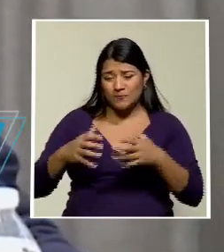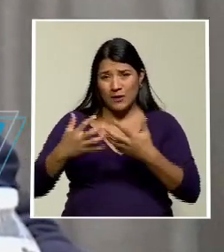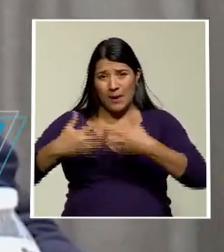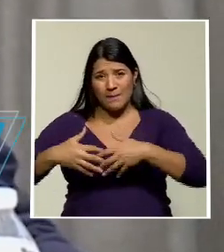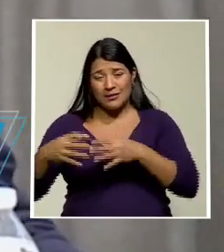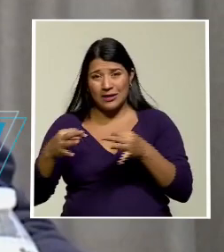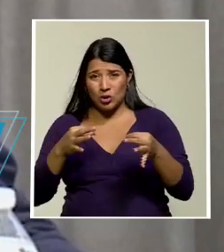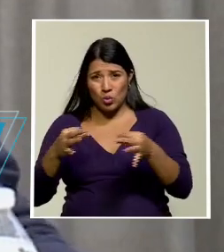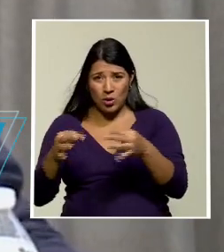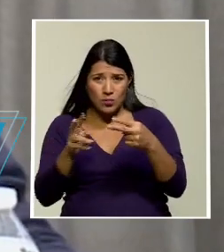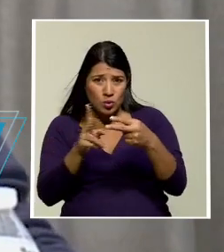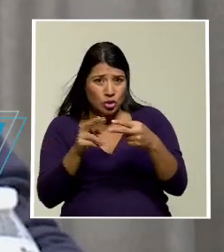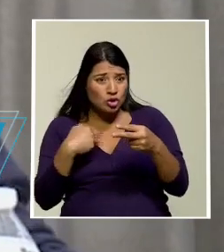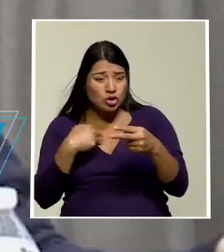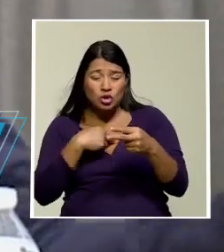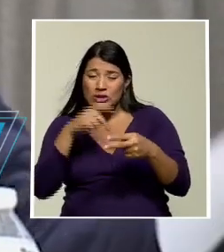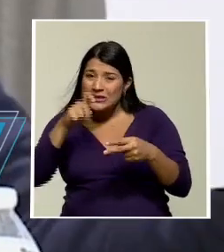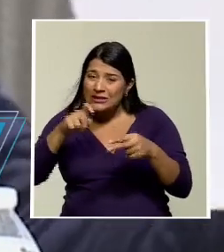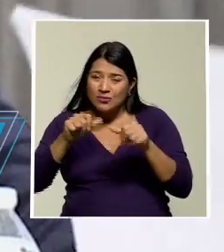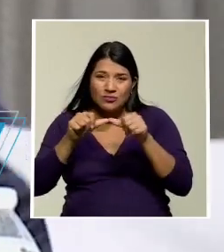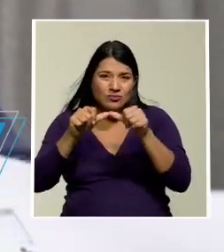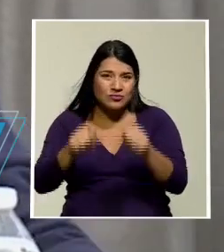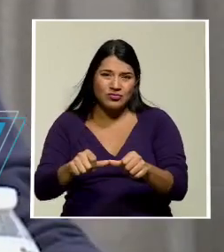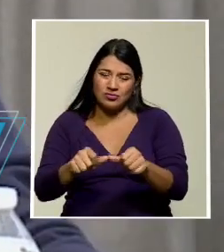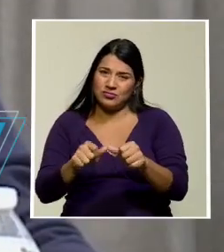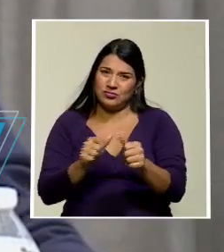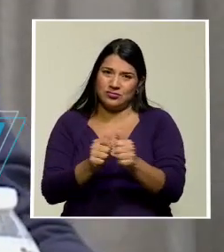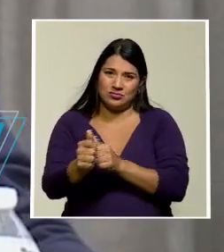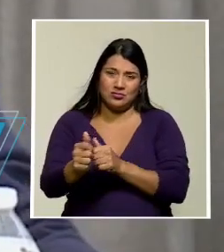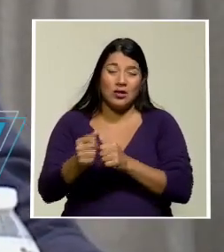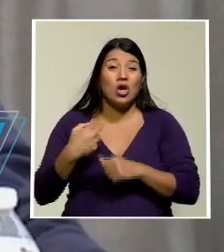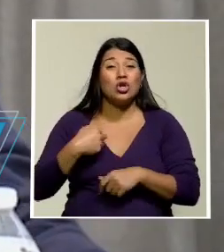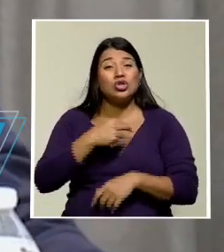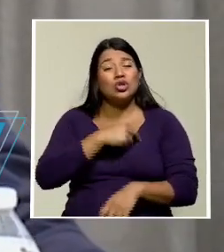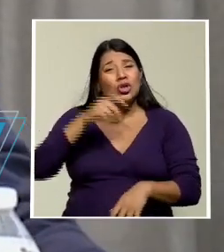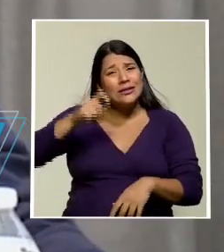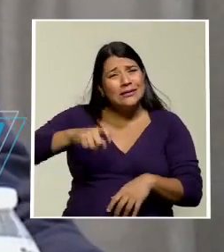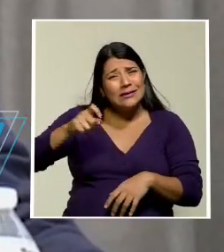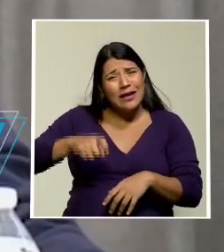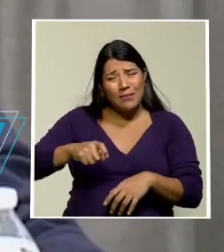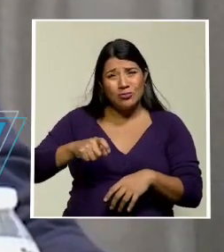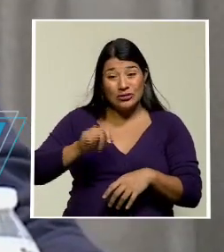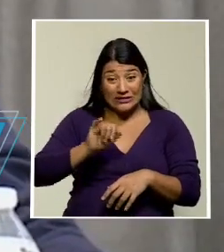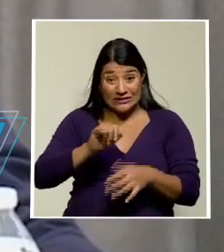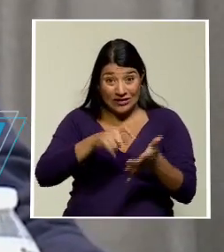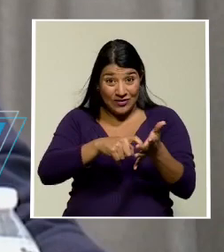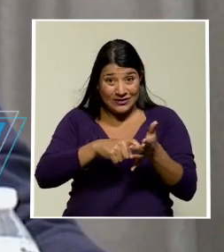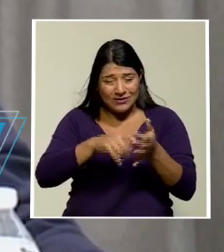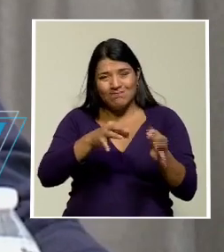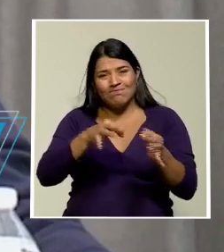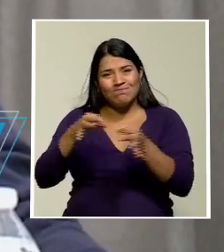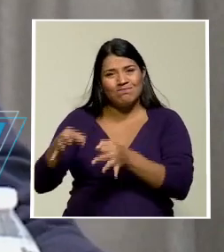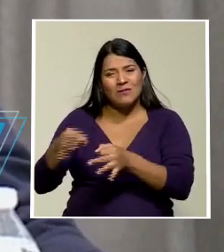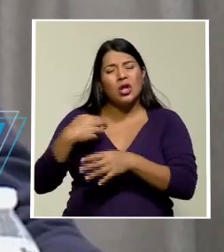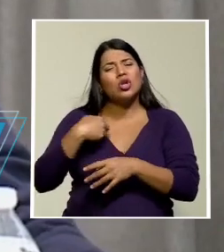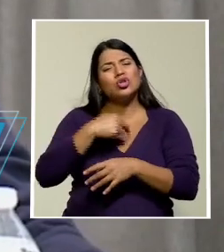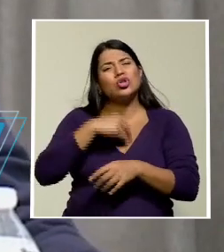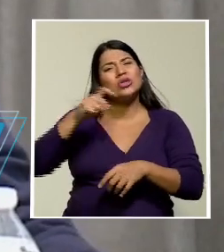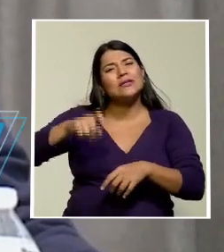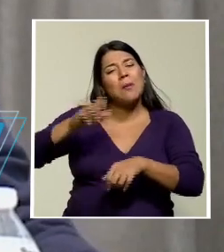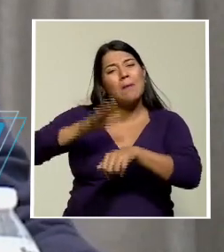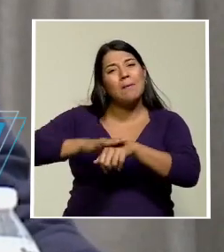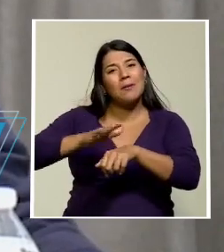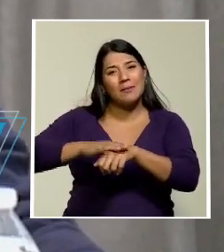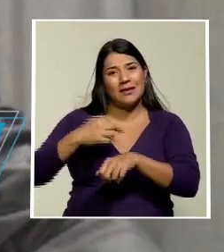salir adelante. Ocupamos posponer esto. Ocupamos que nos dejen trabajar.